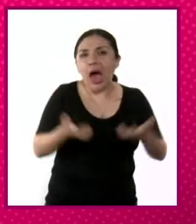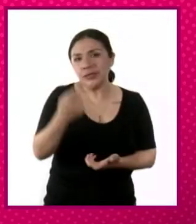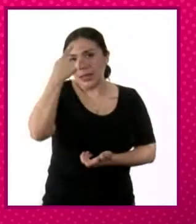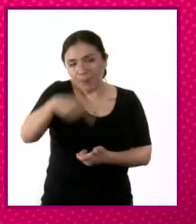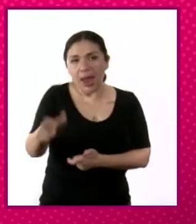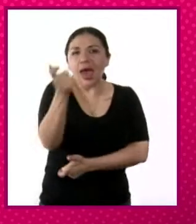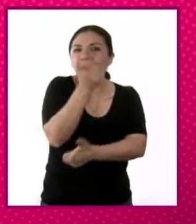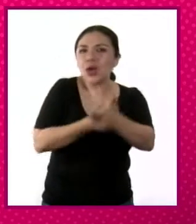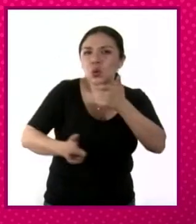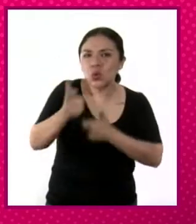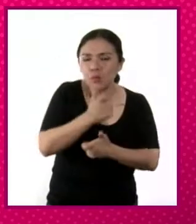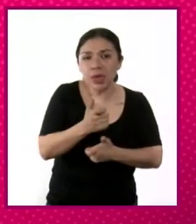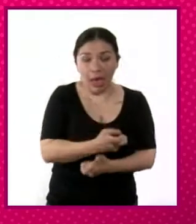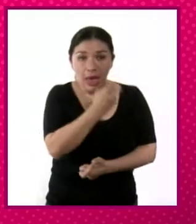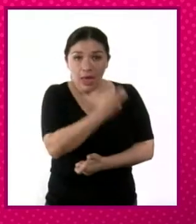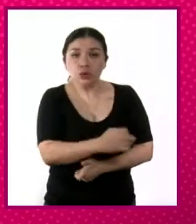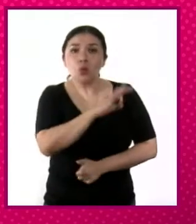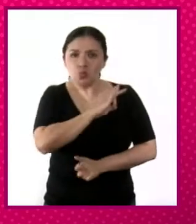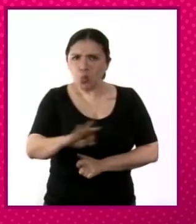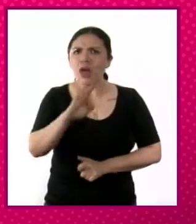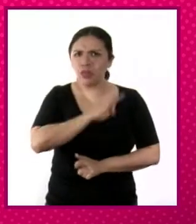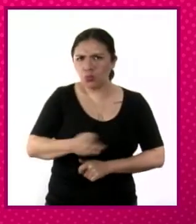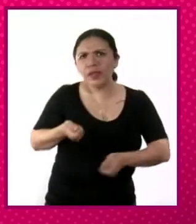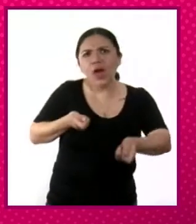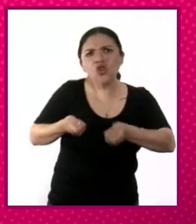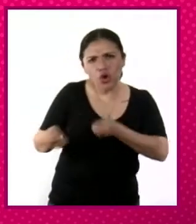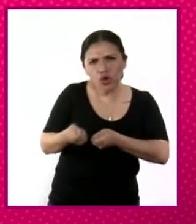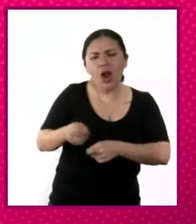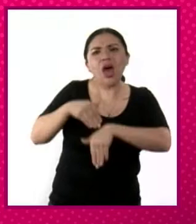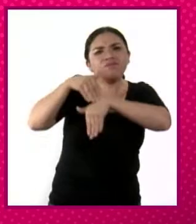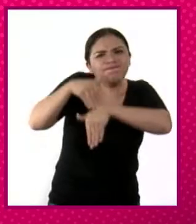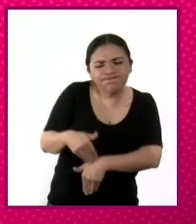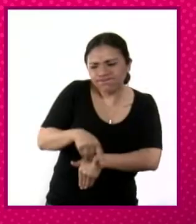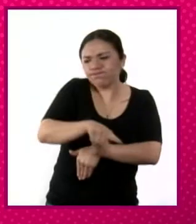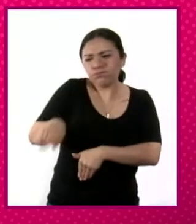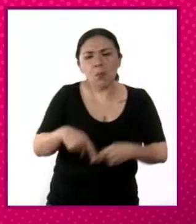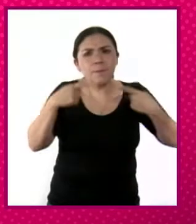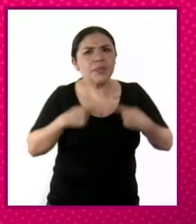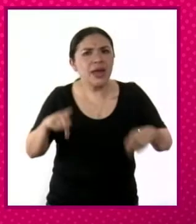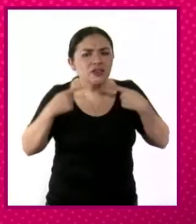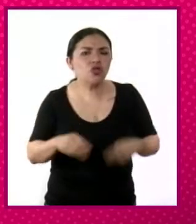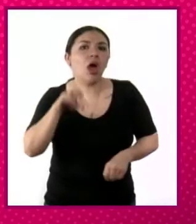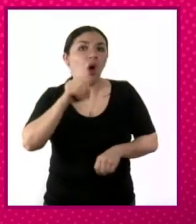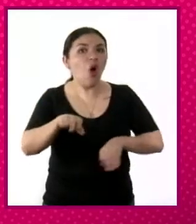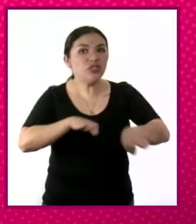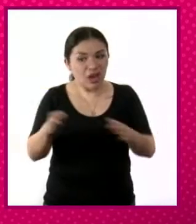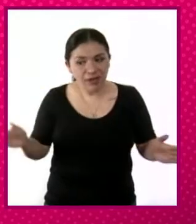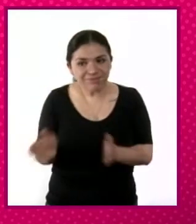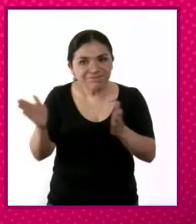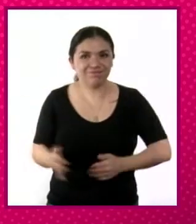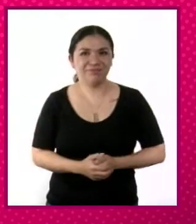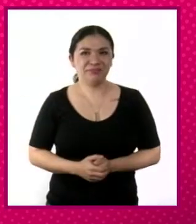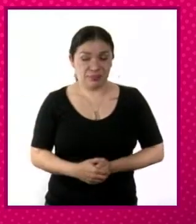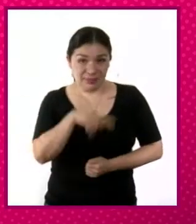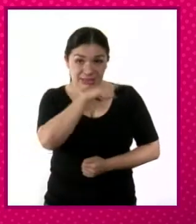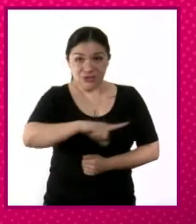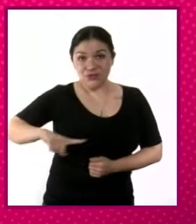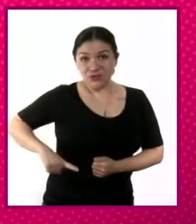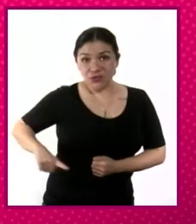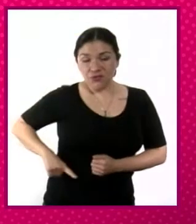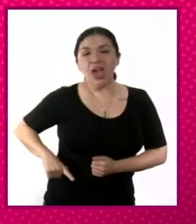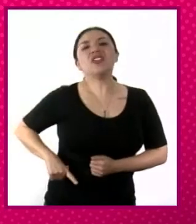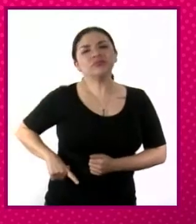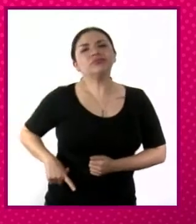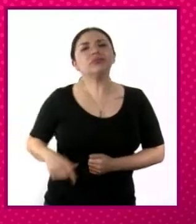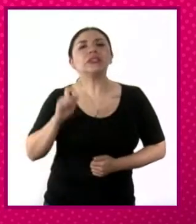economía, con capacidad de controlar y subordinar, movilizar sectores populares. Entonces, es un Estado que